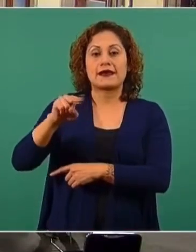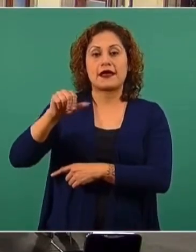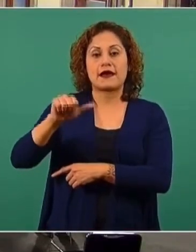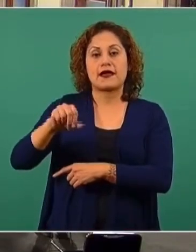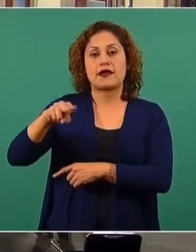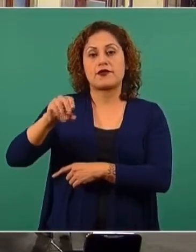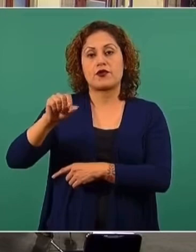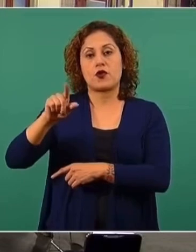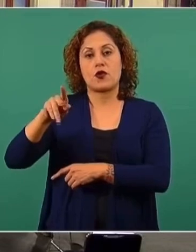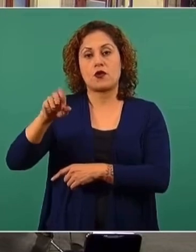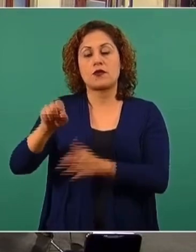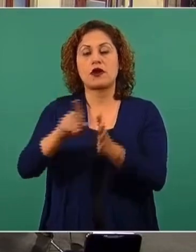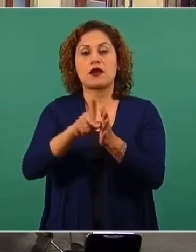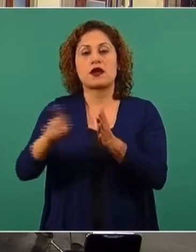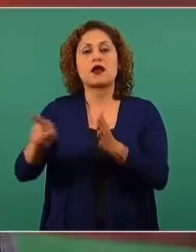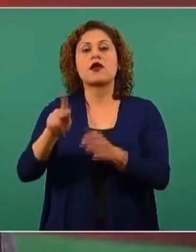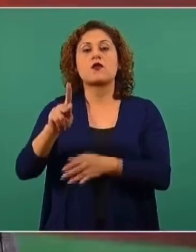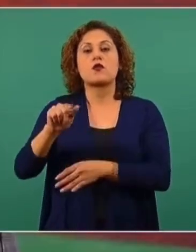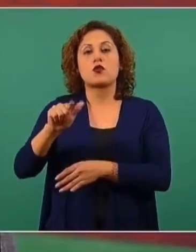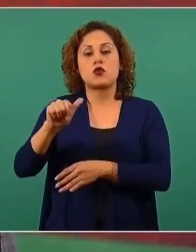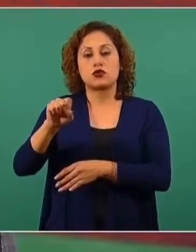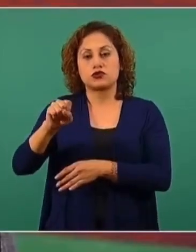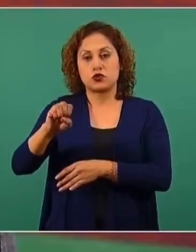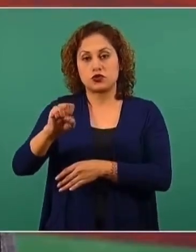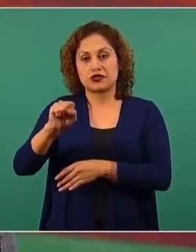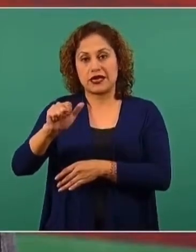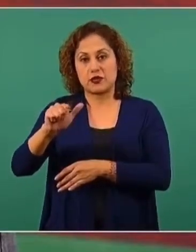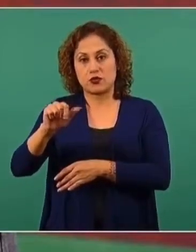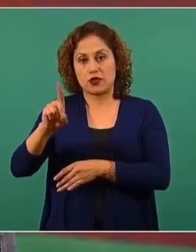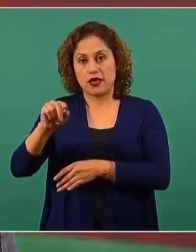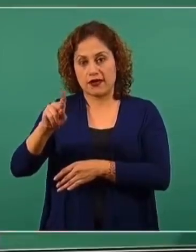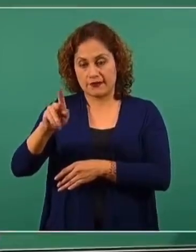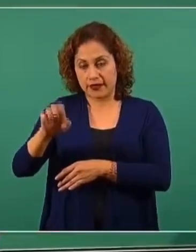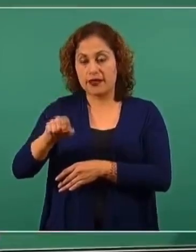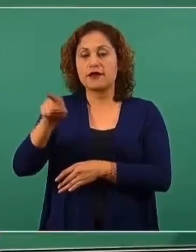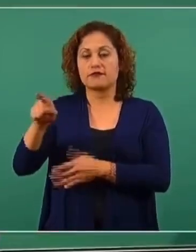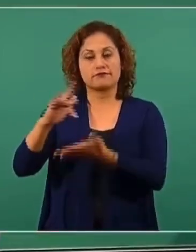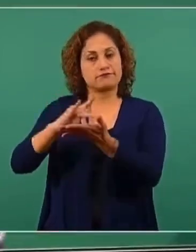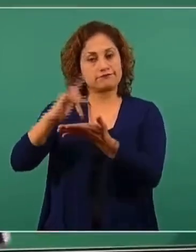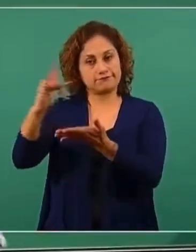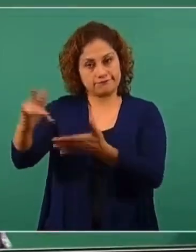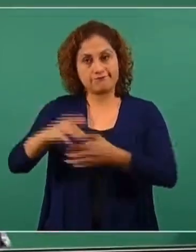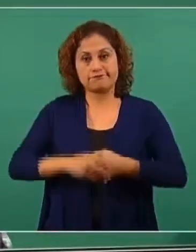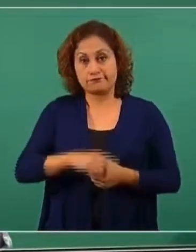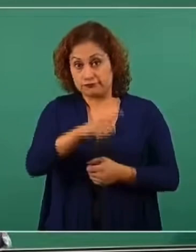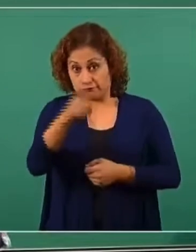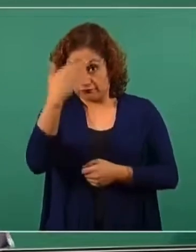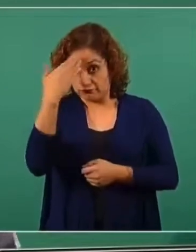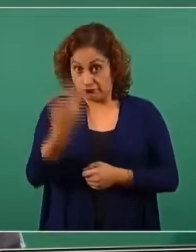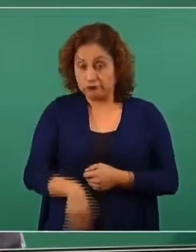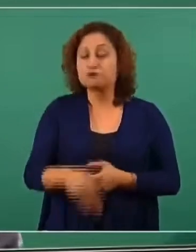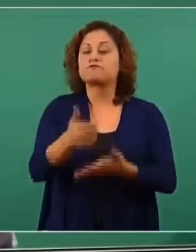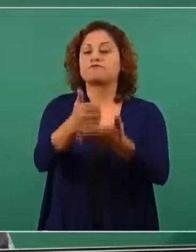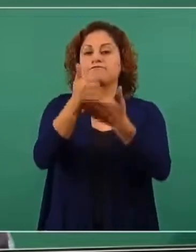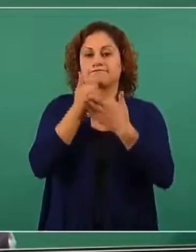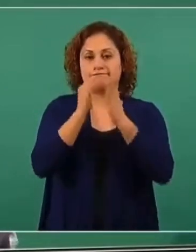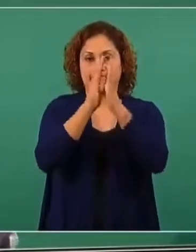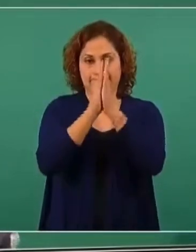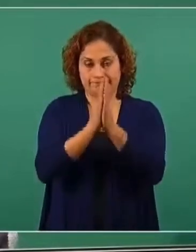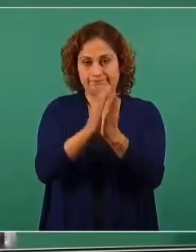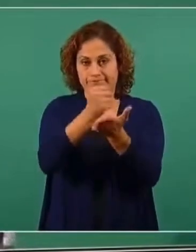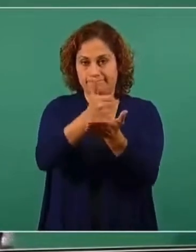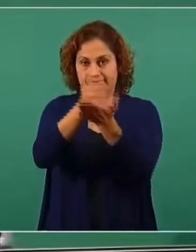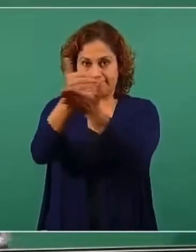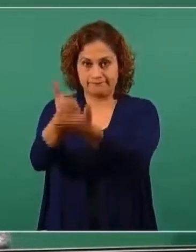específico, gracias Liliana. Pero si hay algún caso semejante, muchas gracias por ayudarnos. Ahora, en términos generales, por eso están